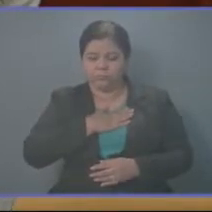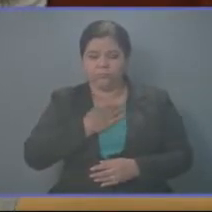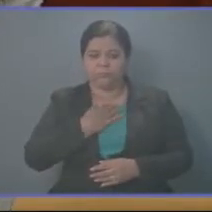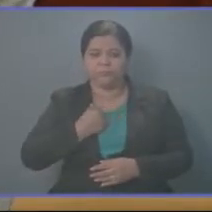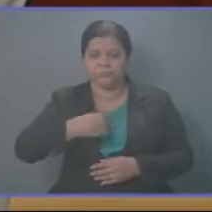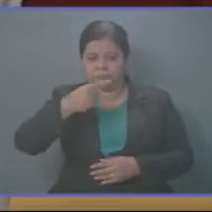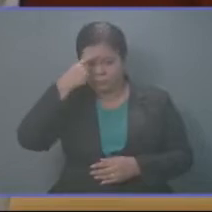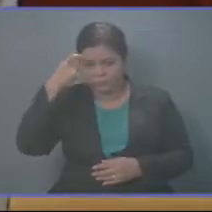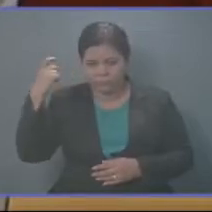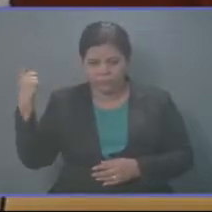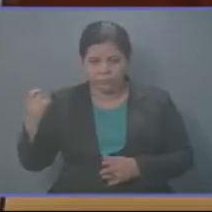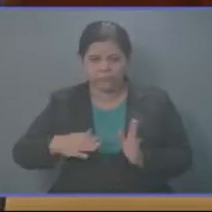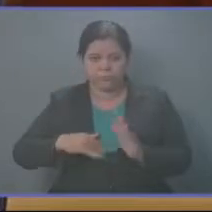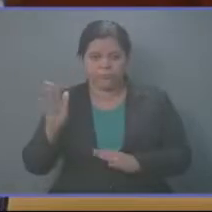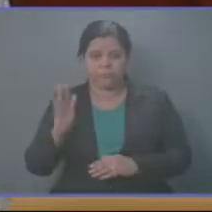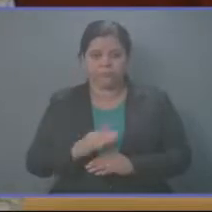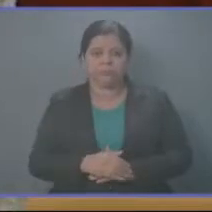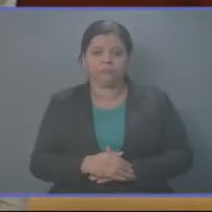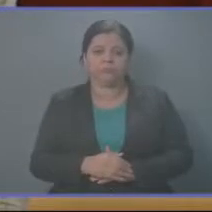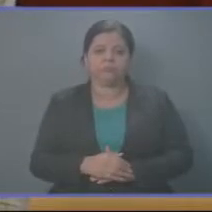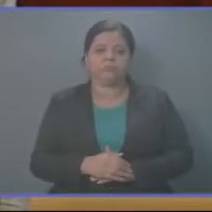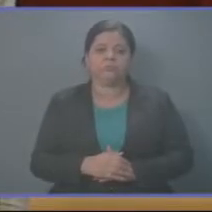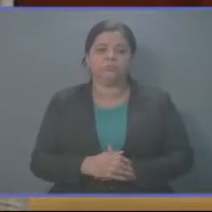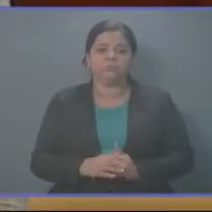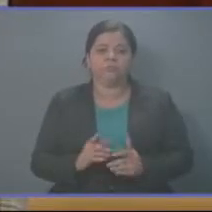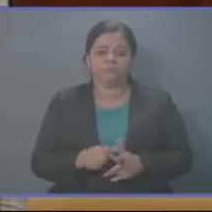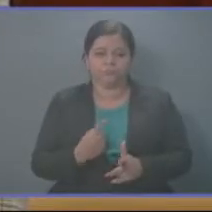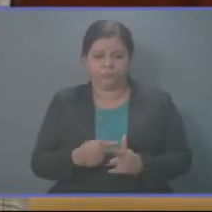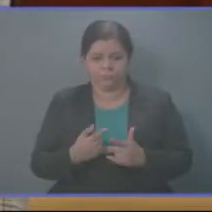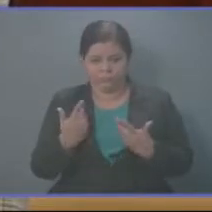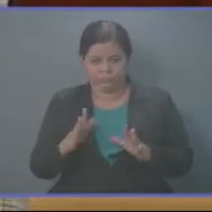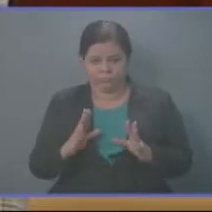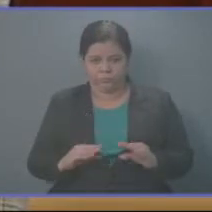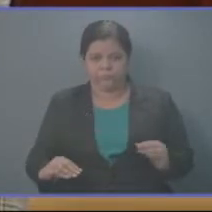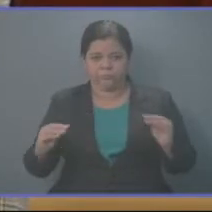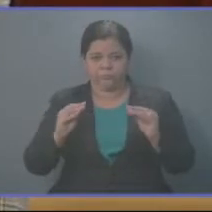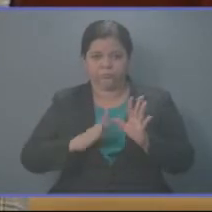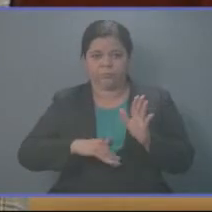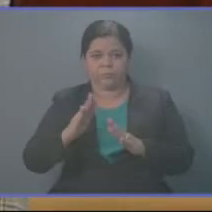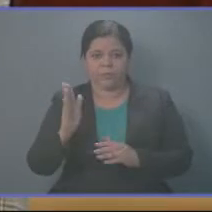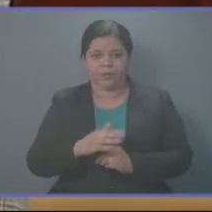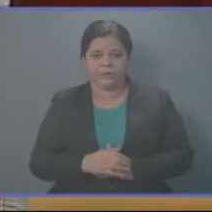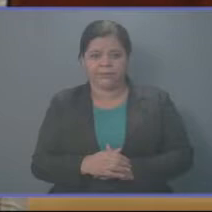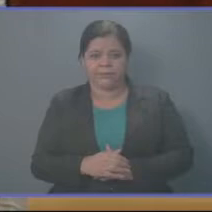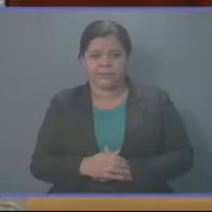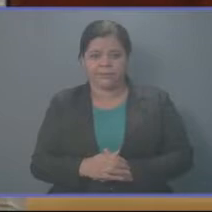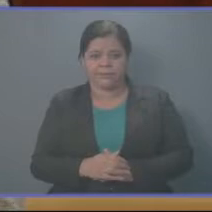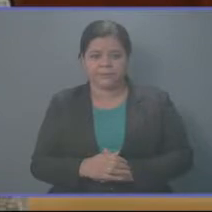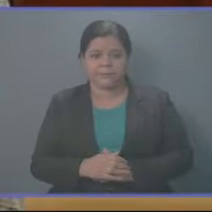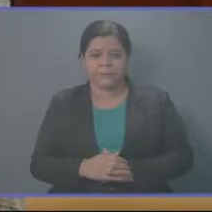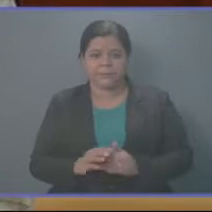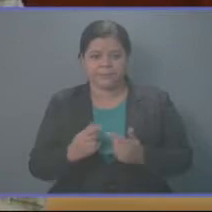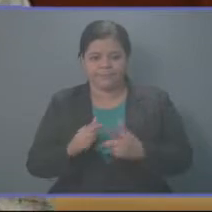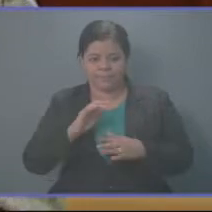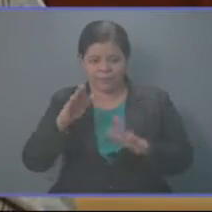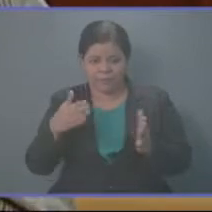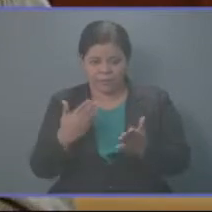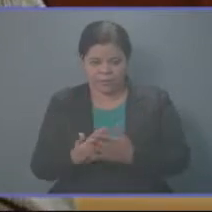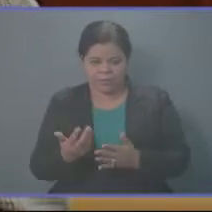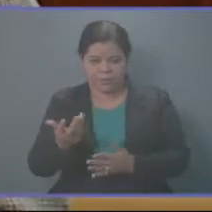en esas ocasiones, y aquí se les ha salido, y lo han dicho, ¿verdad?, que se oponían